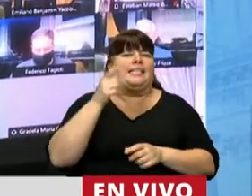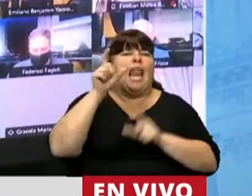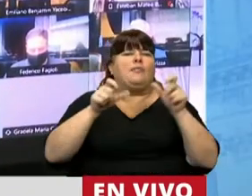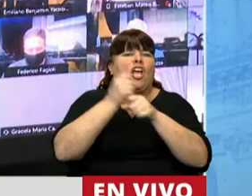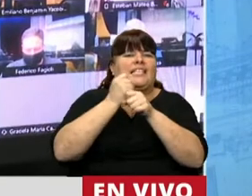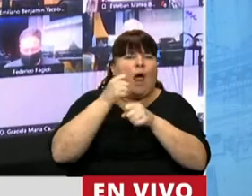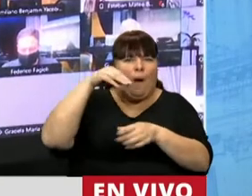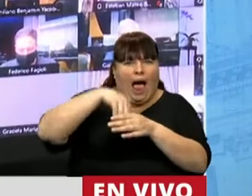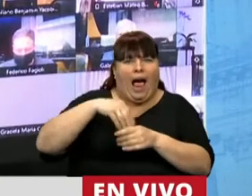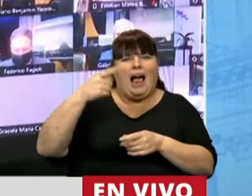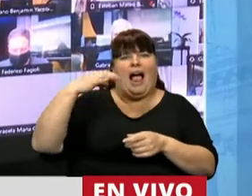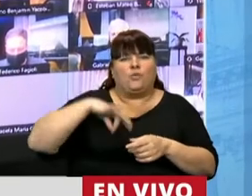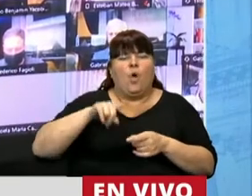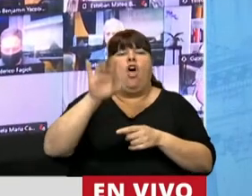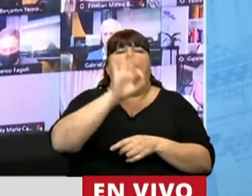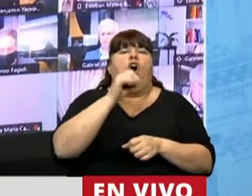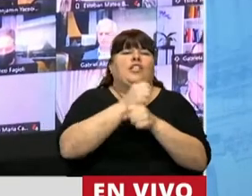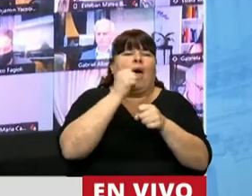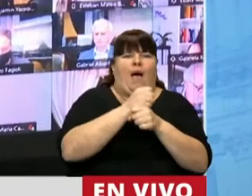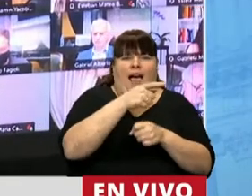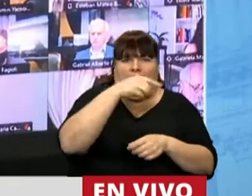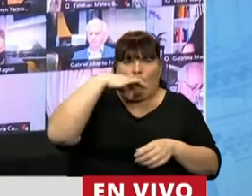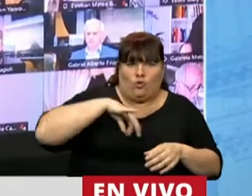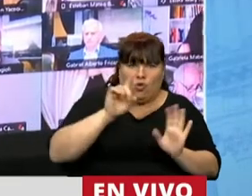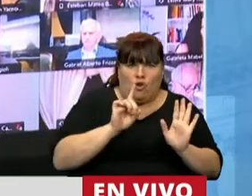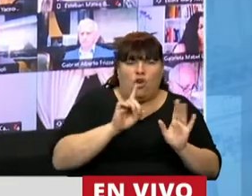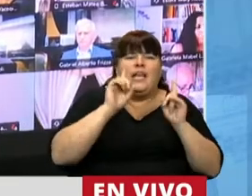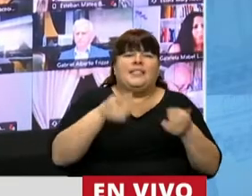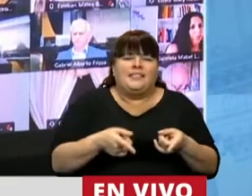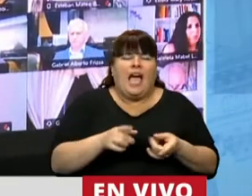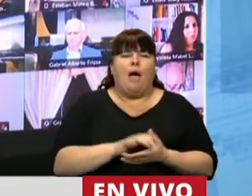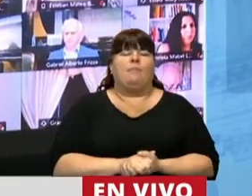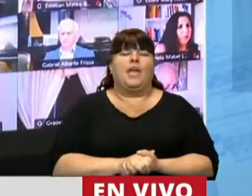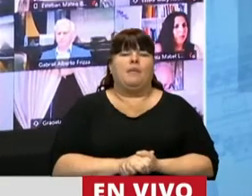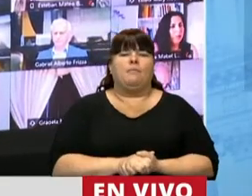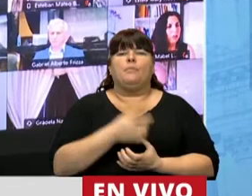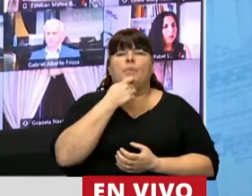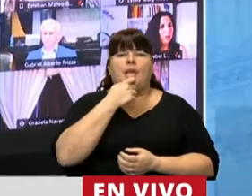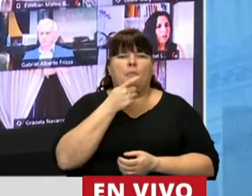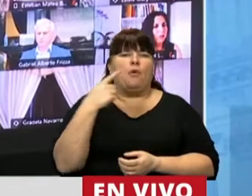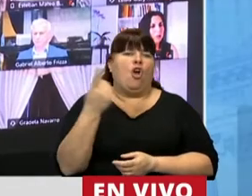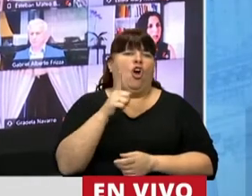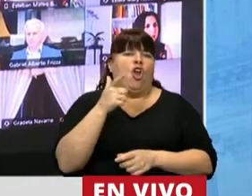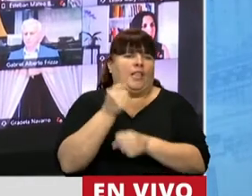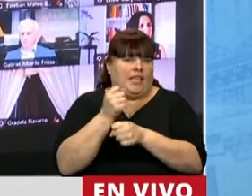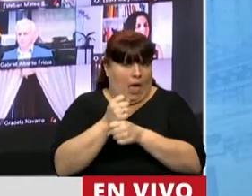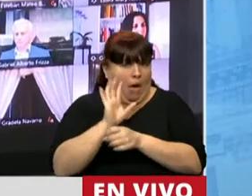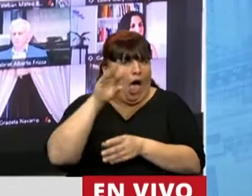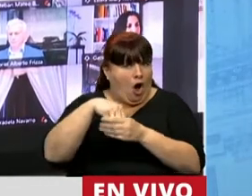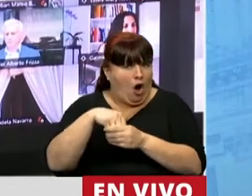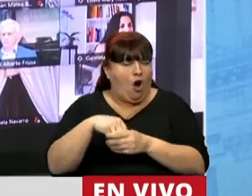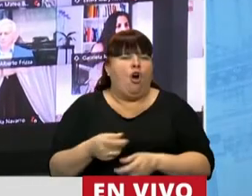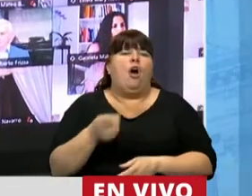trabajadores asalariados y trabajadoras asalariadas, sino que además contempla a aquellos que no tienen trabajo,